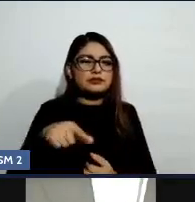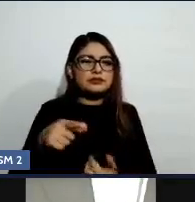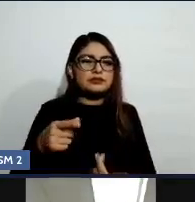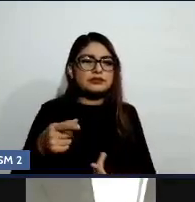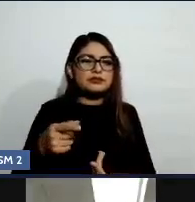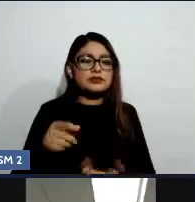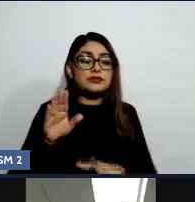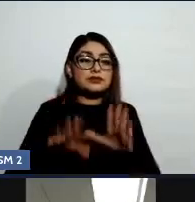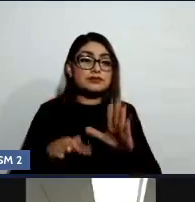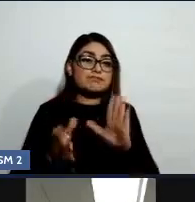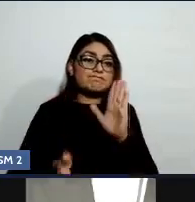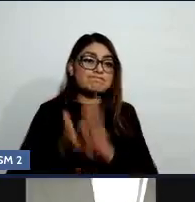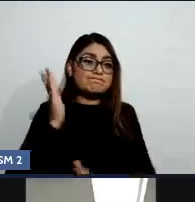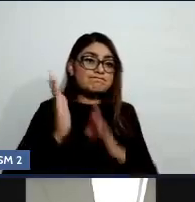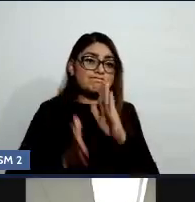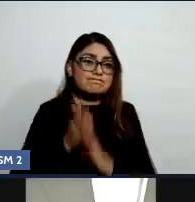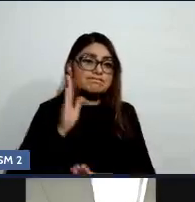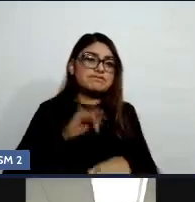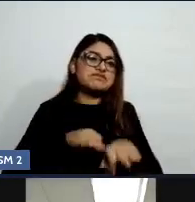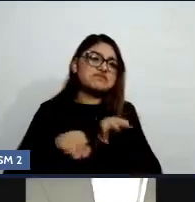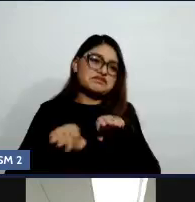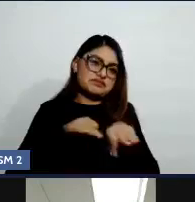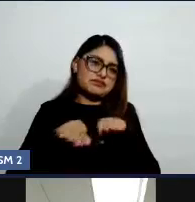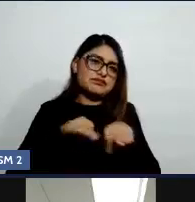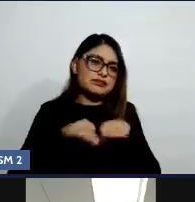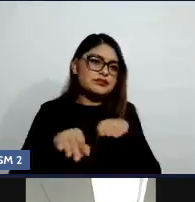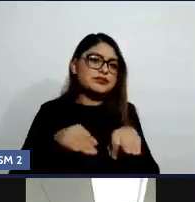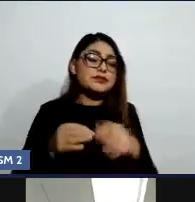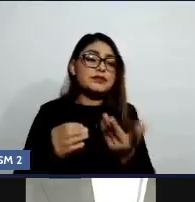también, Ya sea por gusto o por necesidad.